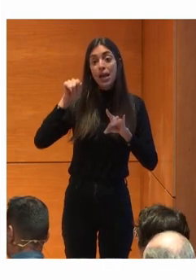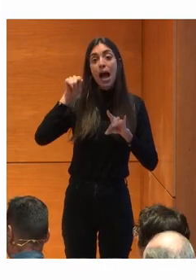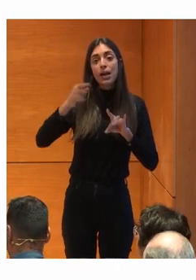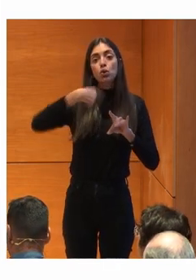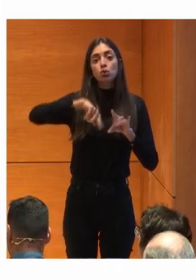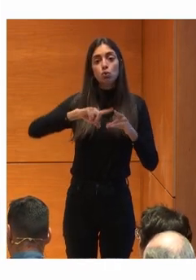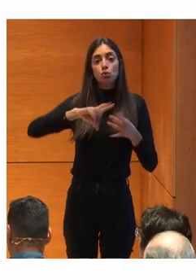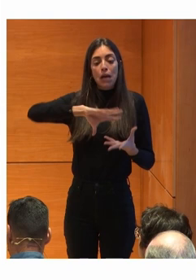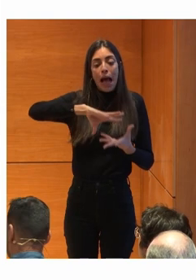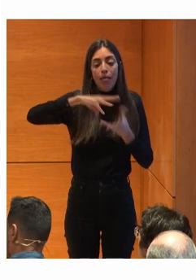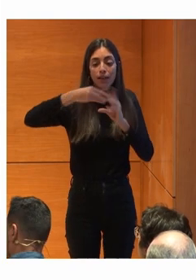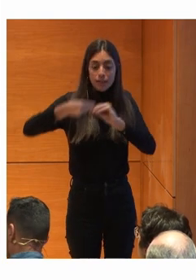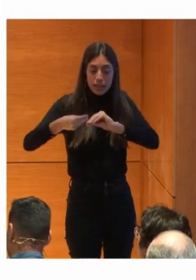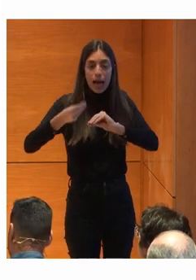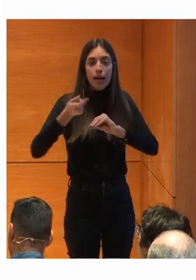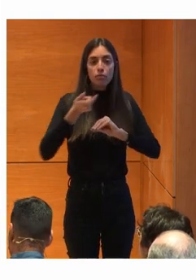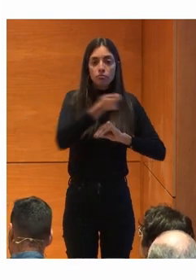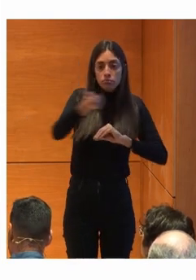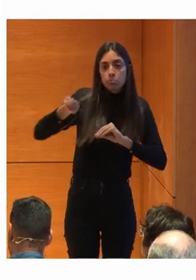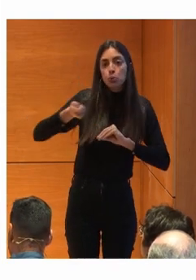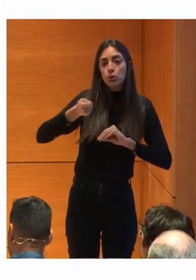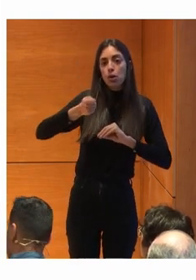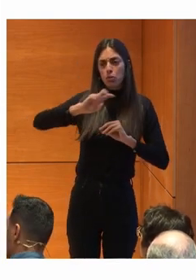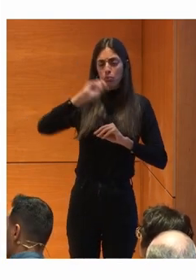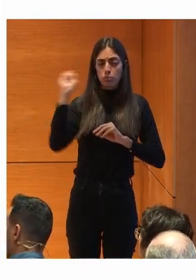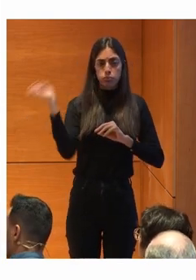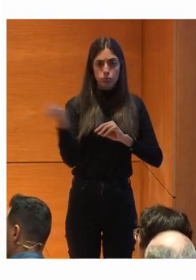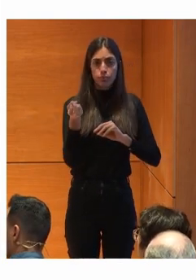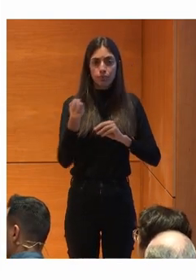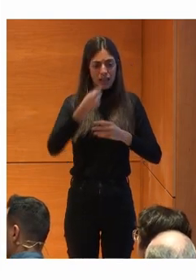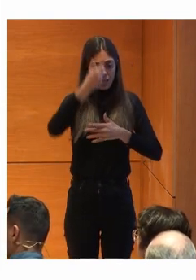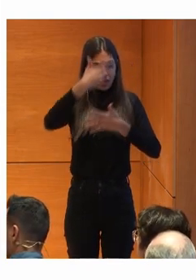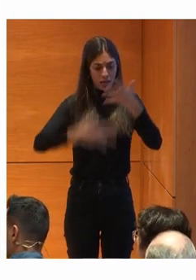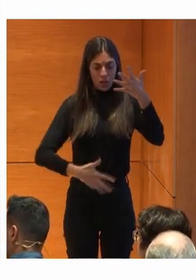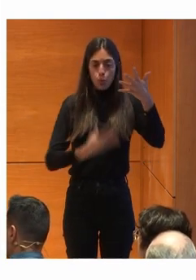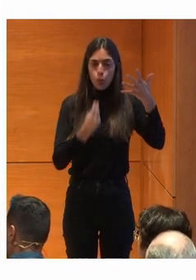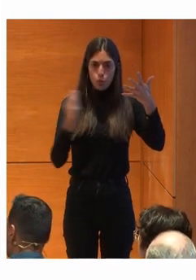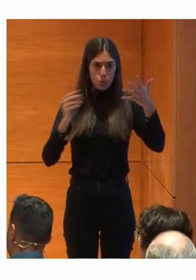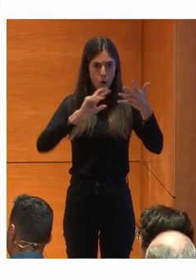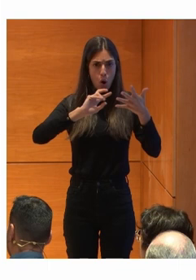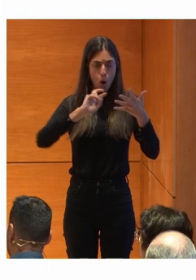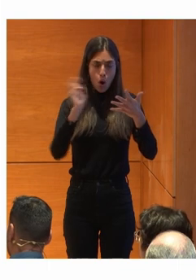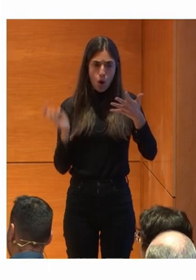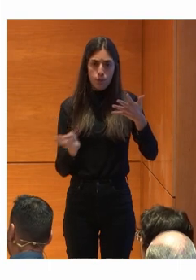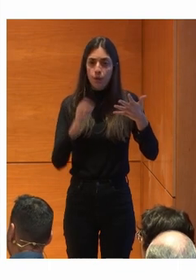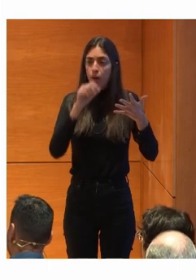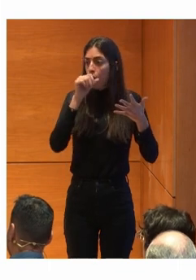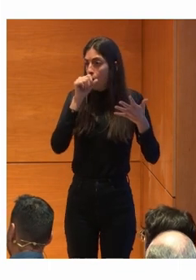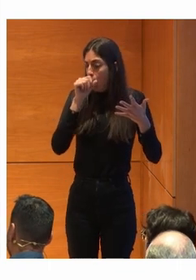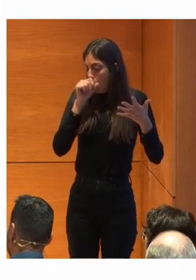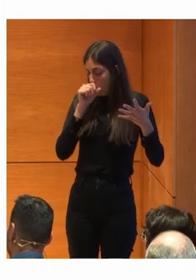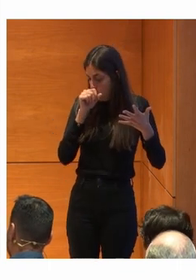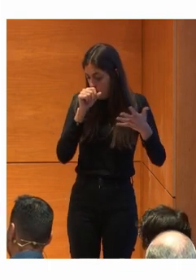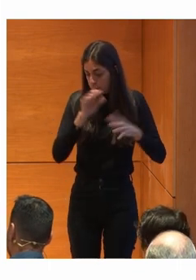adaptar Diferentes joysticks Pulsadores Etcétera ¿Vale? Un largo Etcétera De adaptaciones Y accesos Para